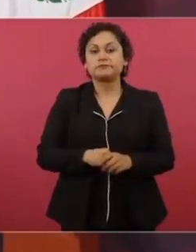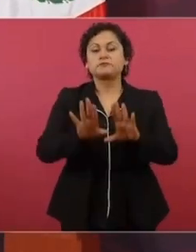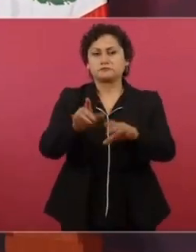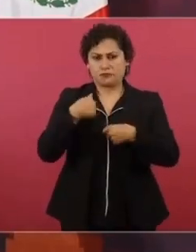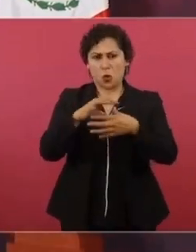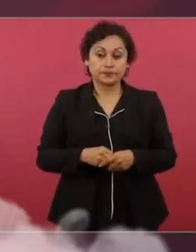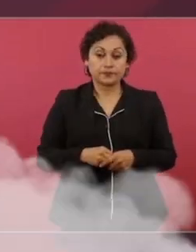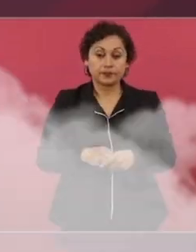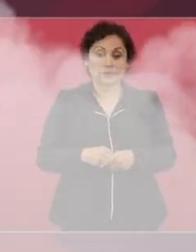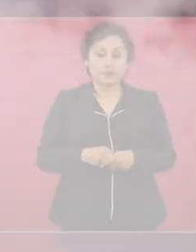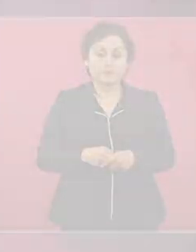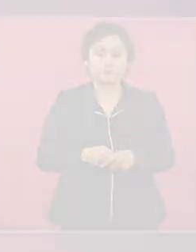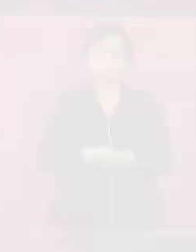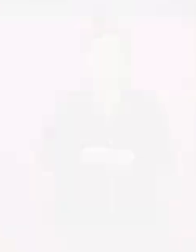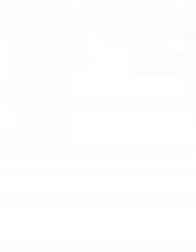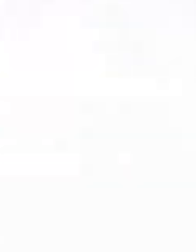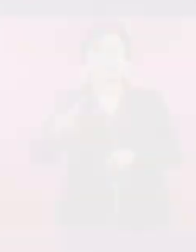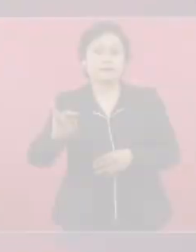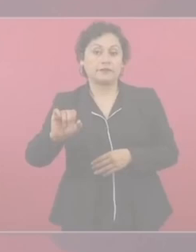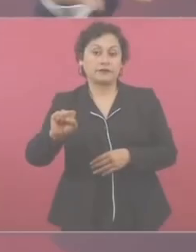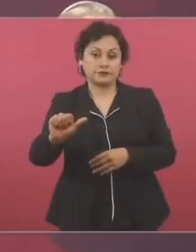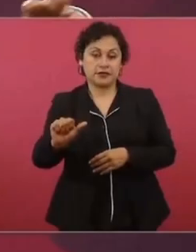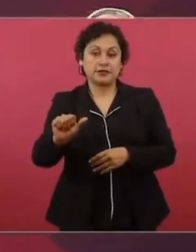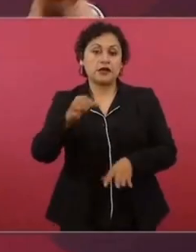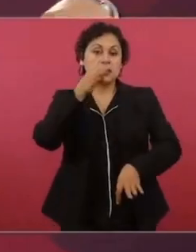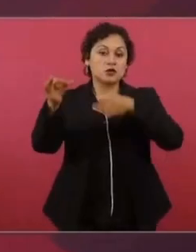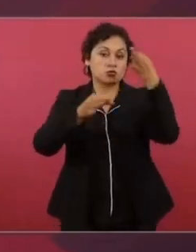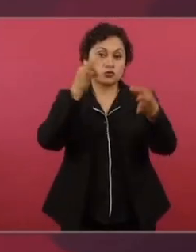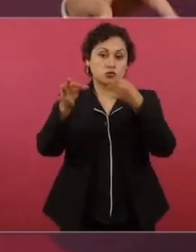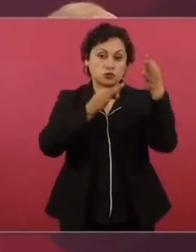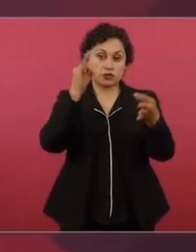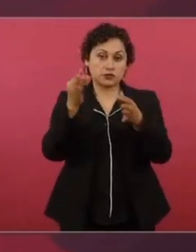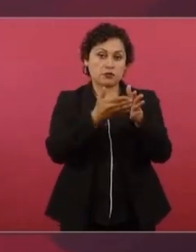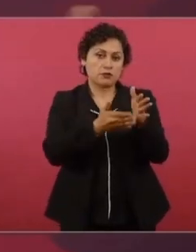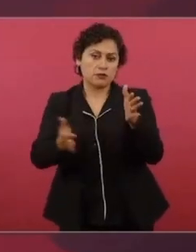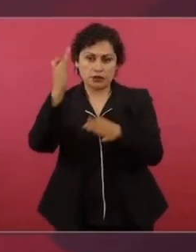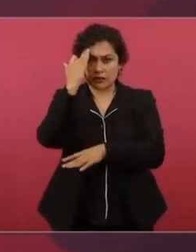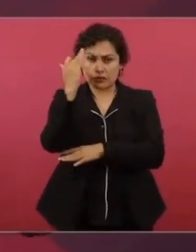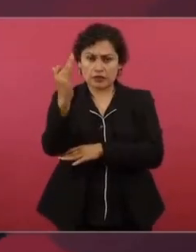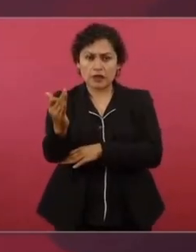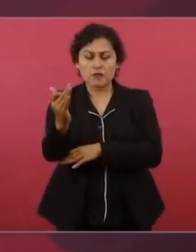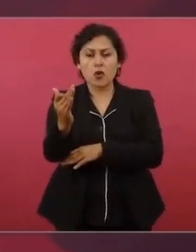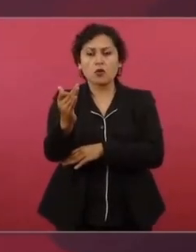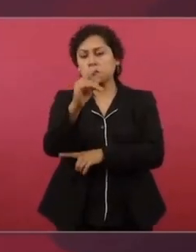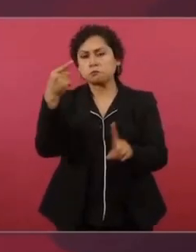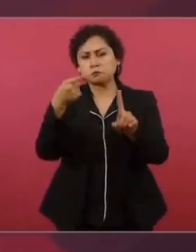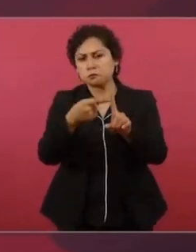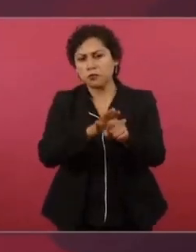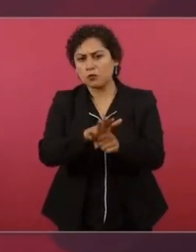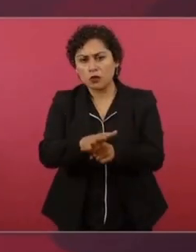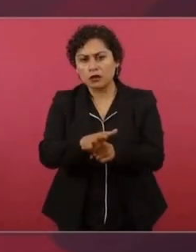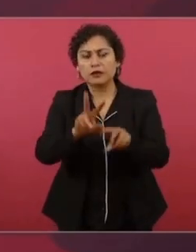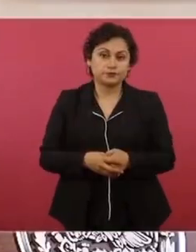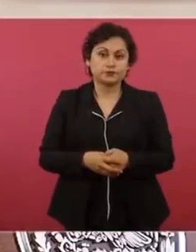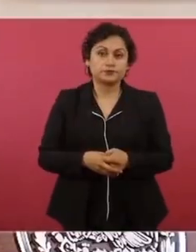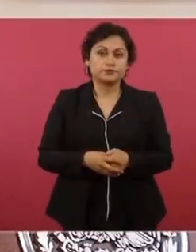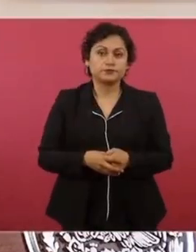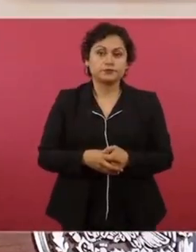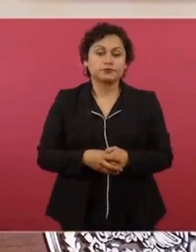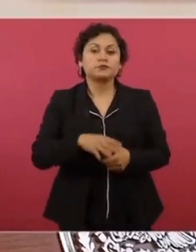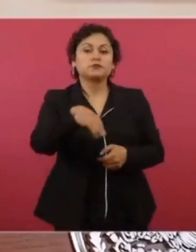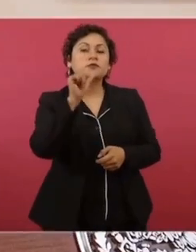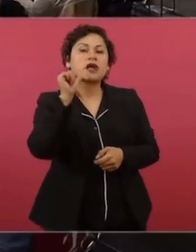¿Por qué digo esto también? Ayer los de Televisa dedicaron todo su tiempo a hablar de la violencia en México.